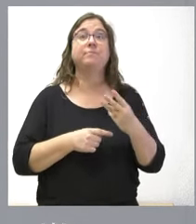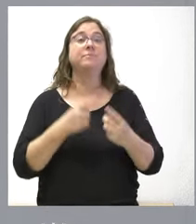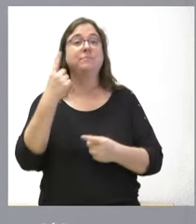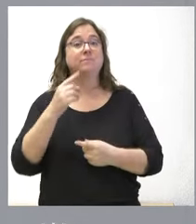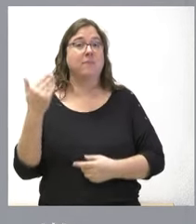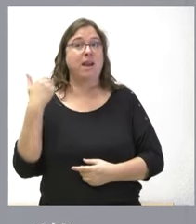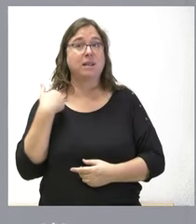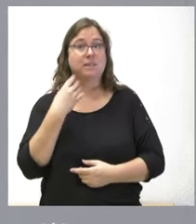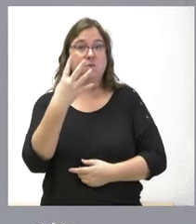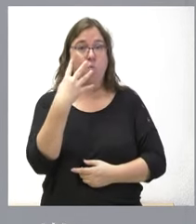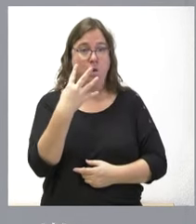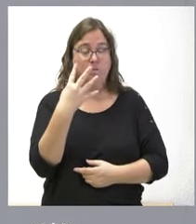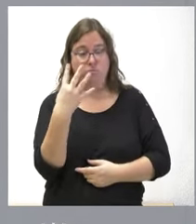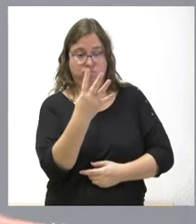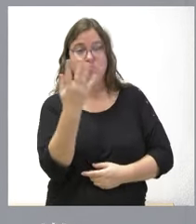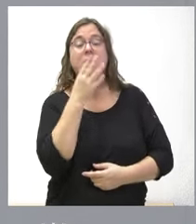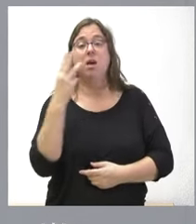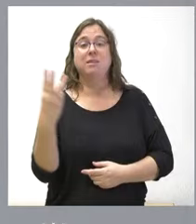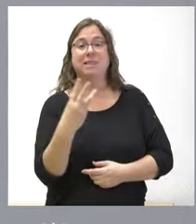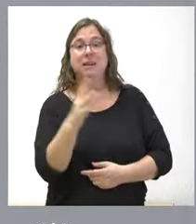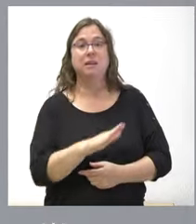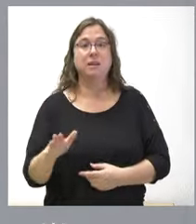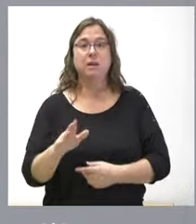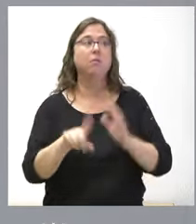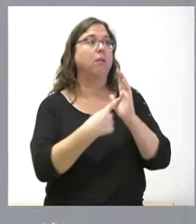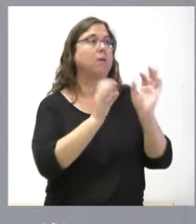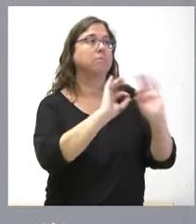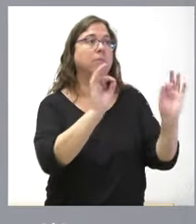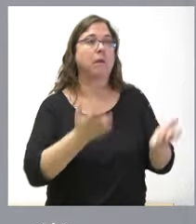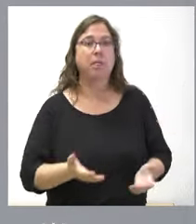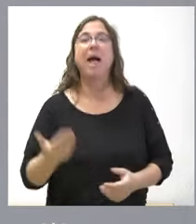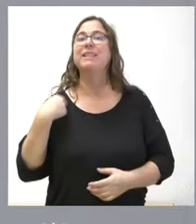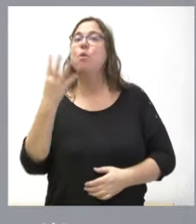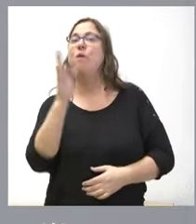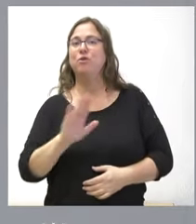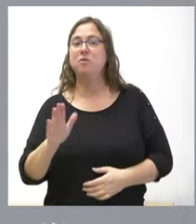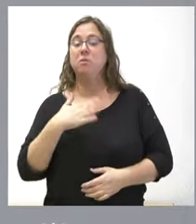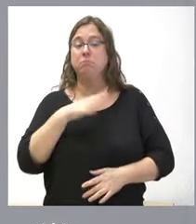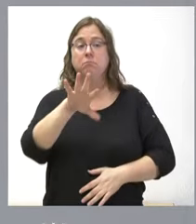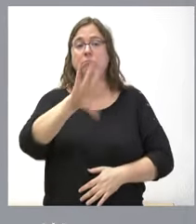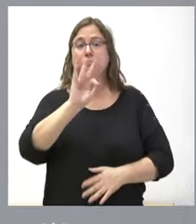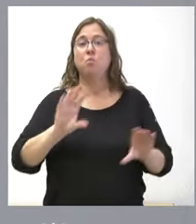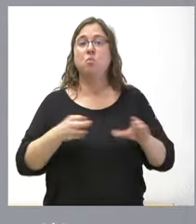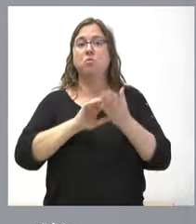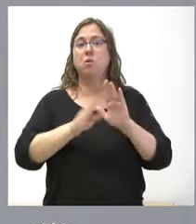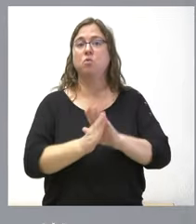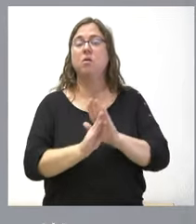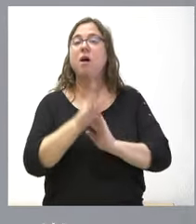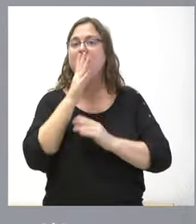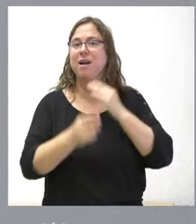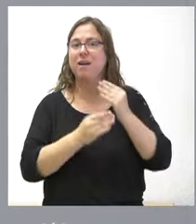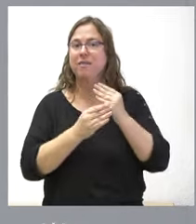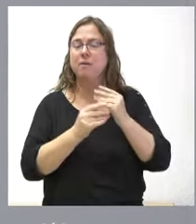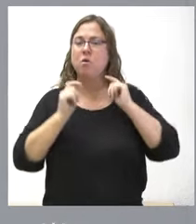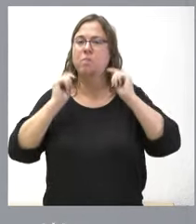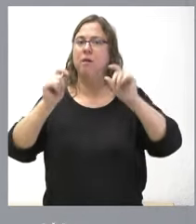cuatro lo rebajamos a tres y no fuimos a cambiar ninguna ley era una decisión propia de la Junta de Castilla y León mantenerlo ¿qué hacemos ahora? elevarlo a